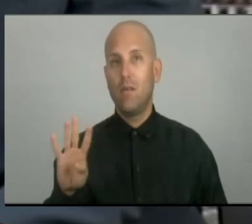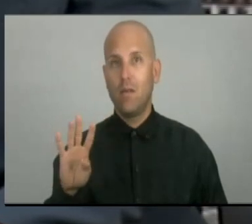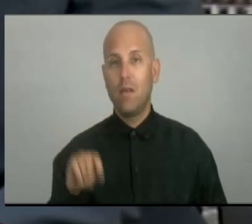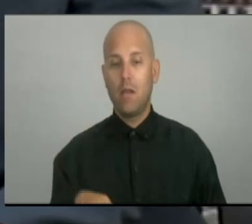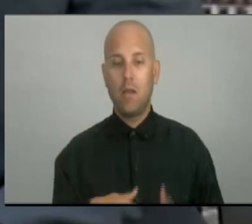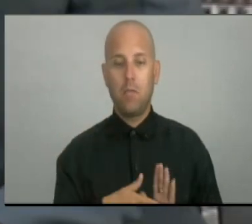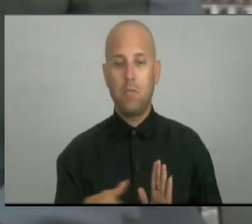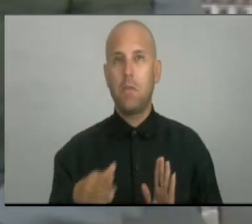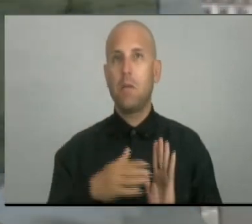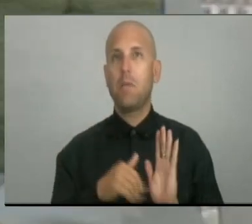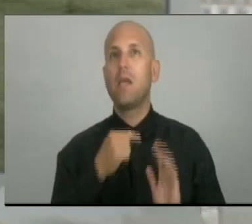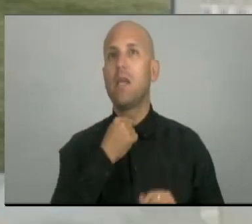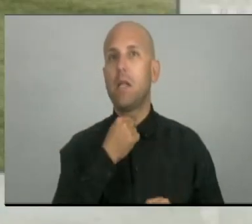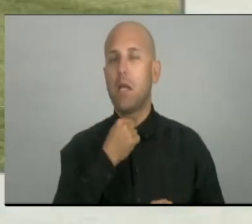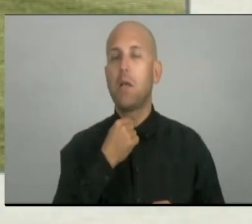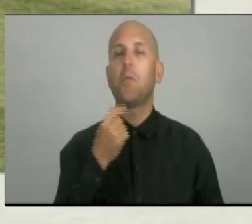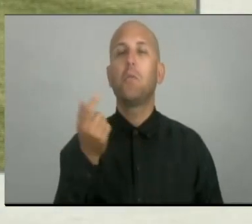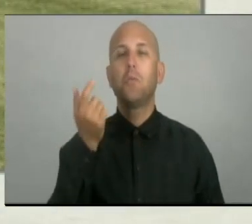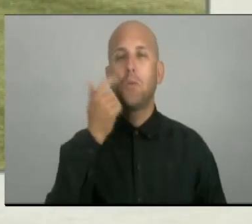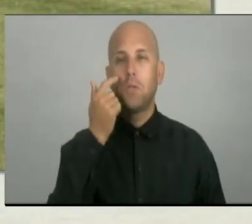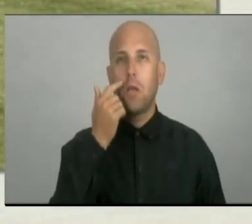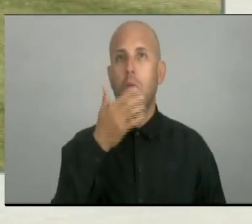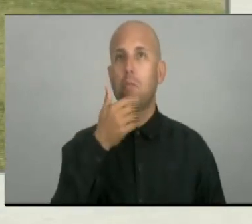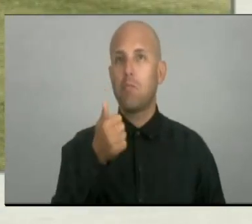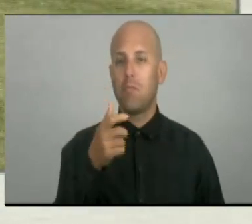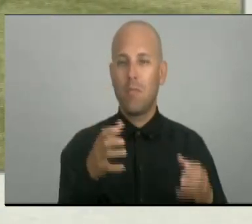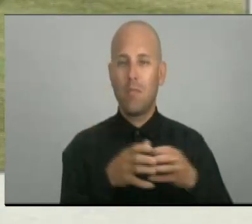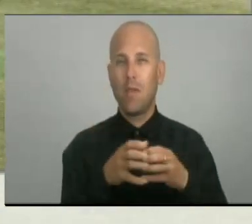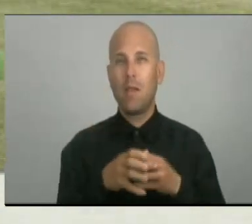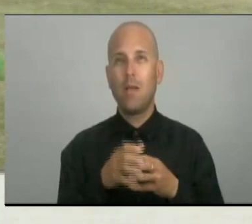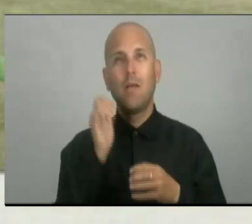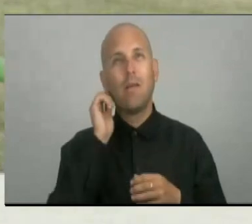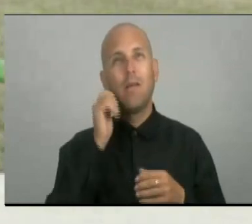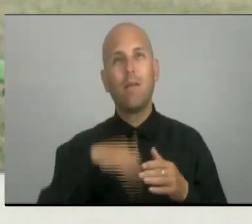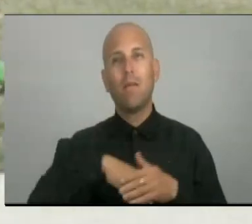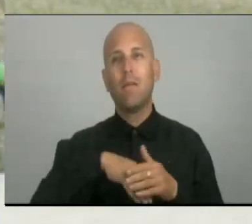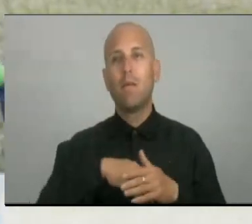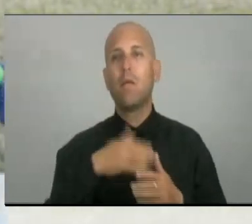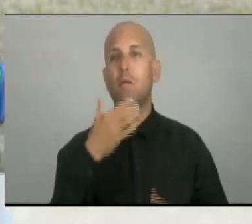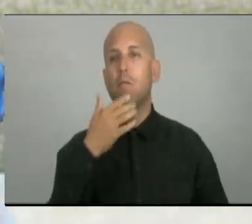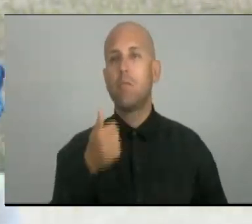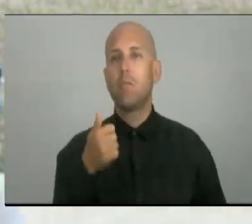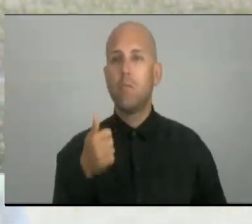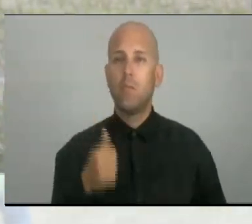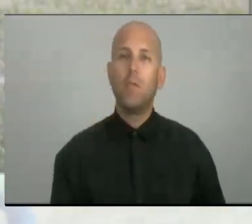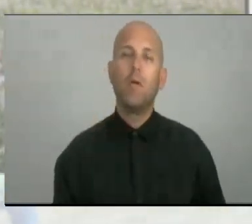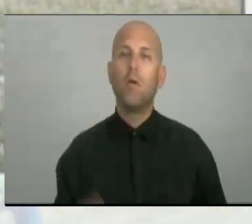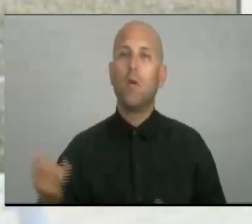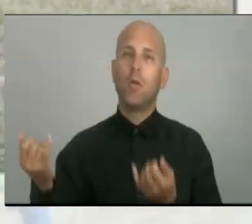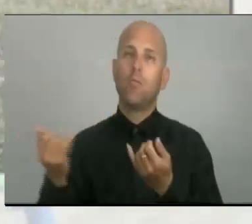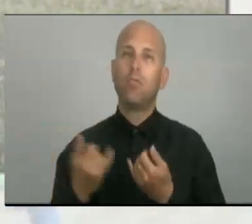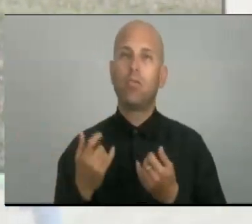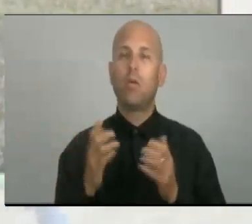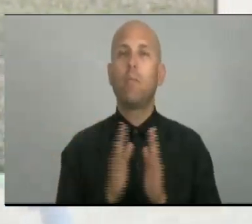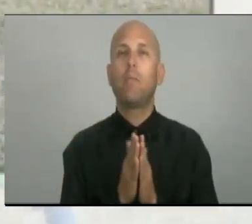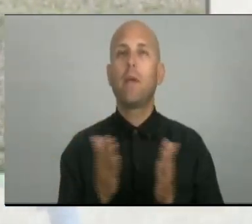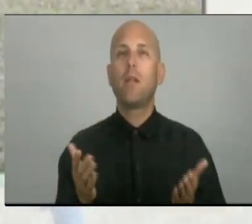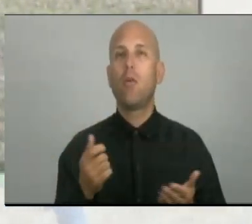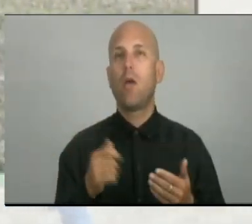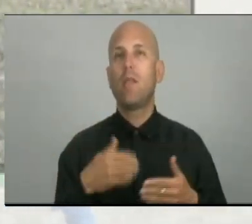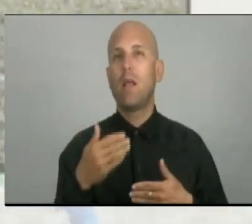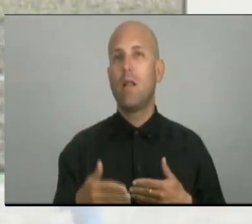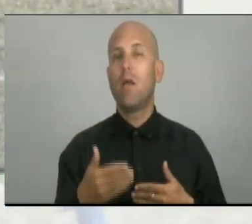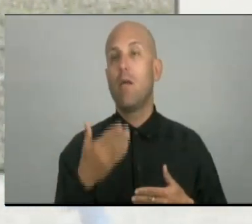un mes, se ha mostrado positivamente el balompié camagüeyano. Según una nota del periódico Adelante, las